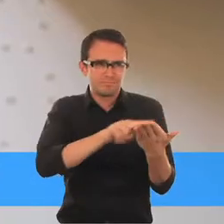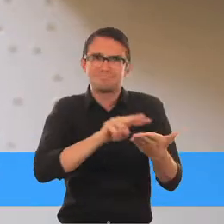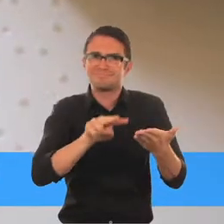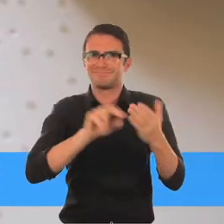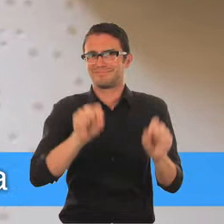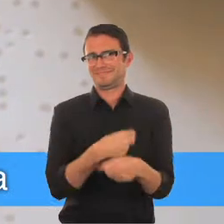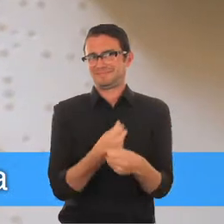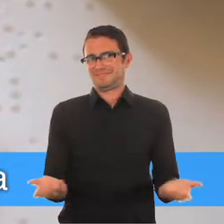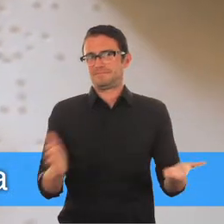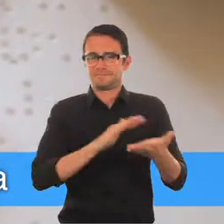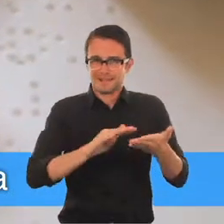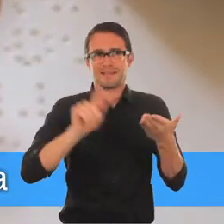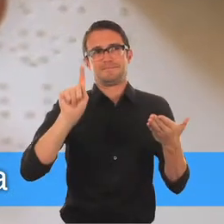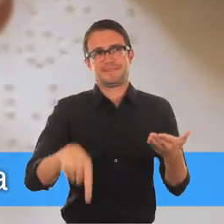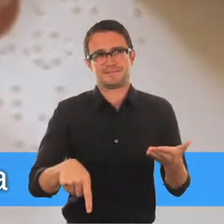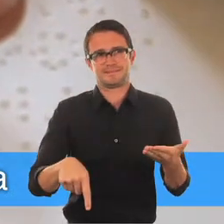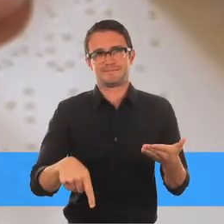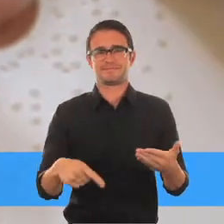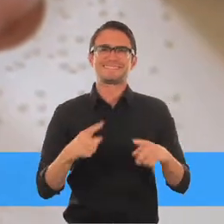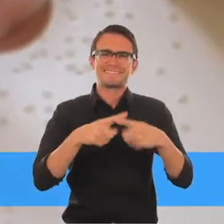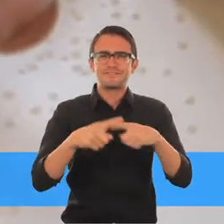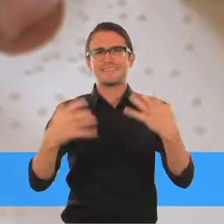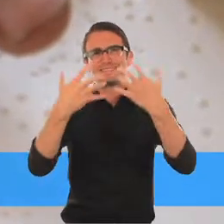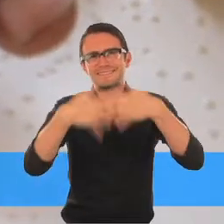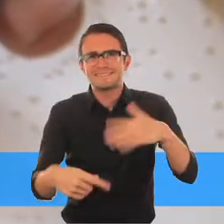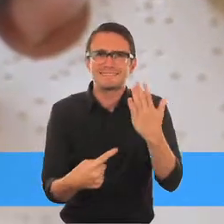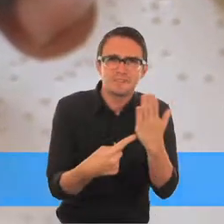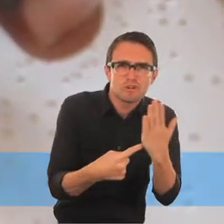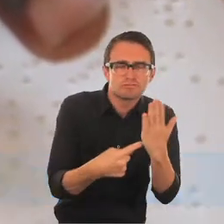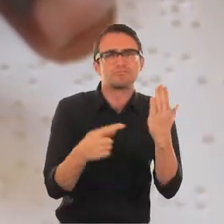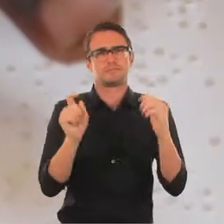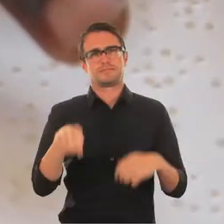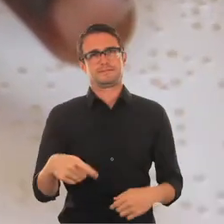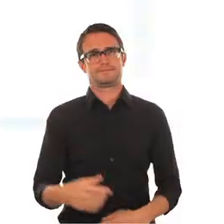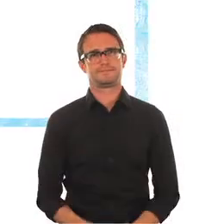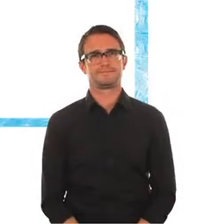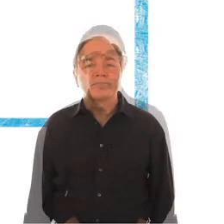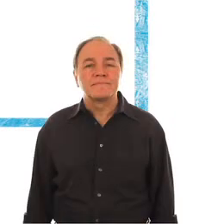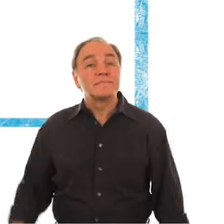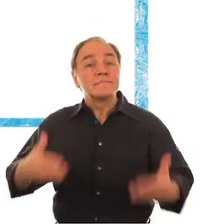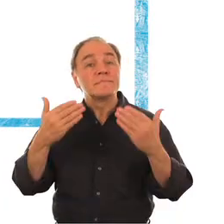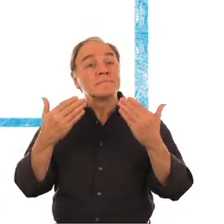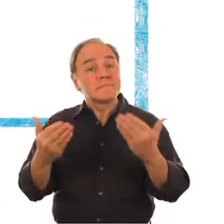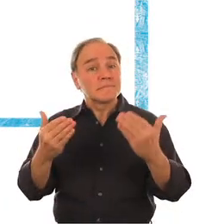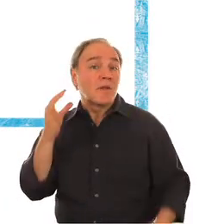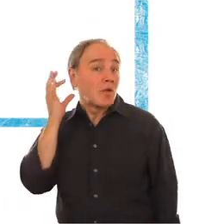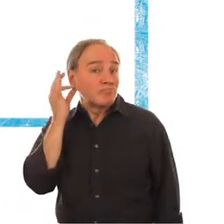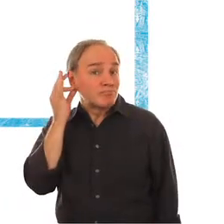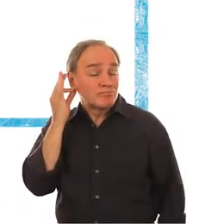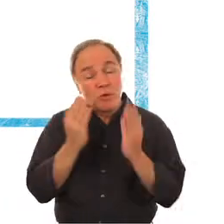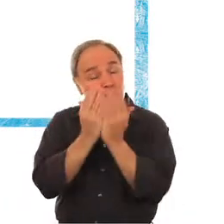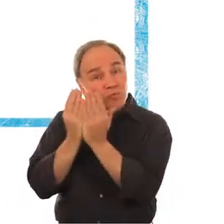plenamente por falta de apoyo adecuado Como el acceso a la escritura braille y a las ayudas técnicas Fotografía de manos leyendo braille Una